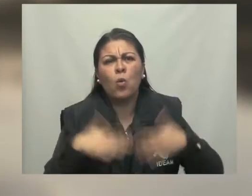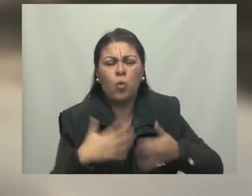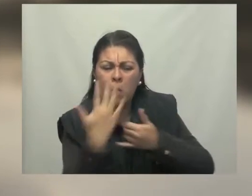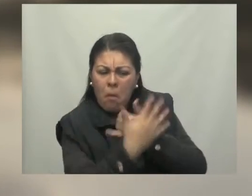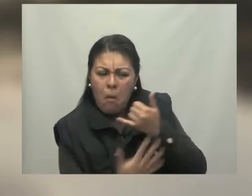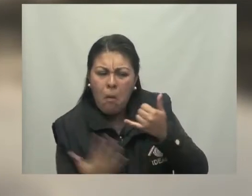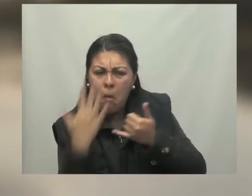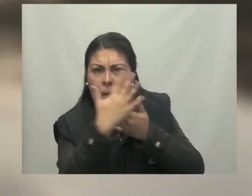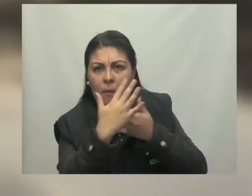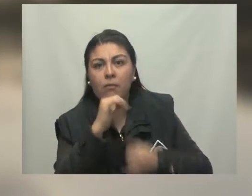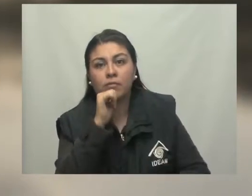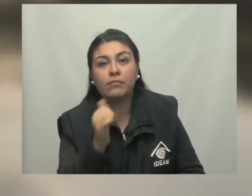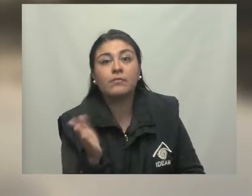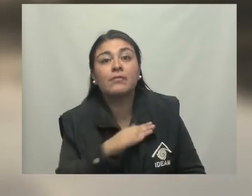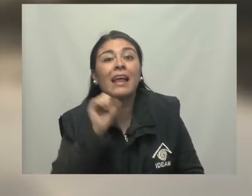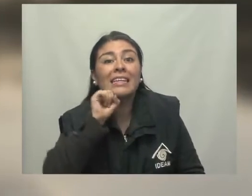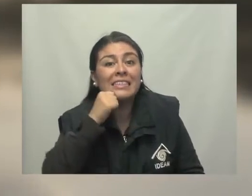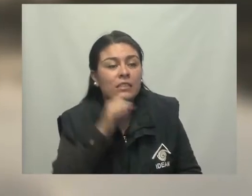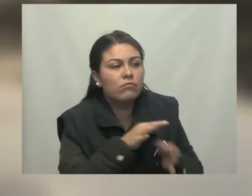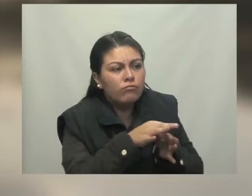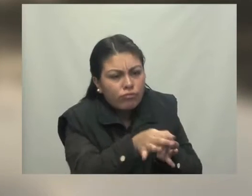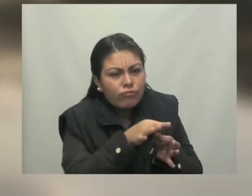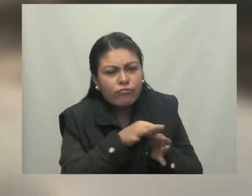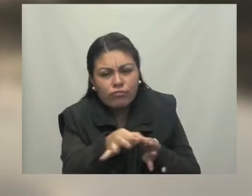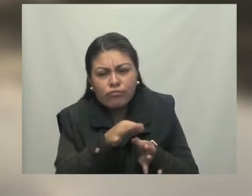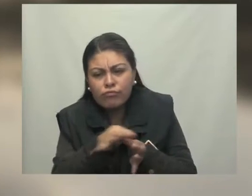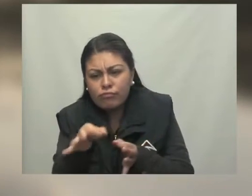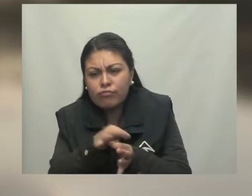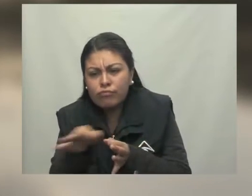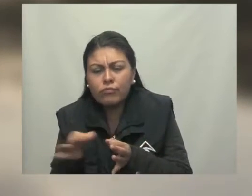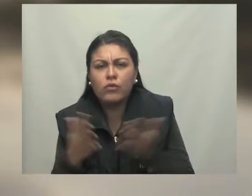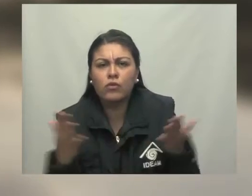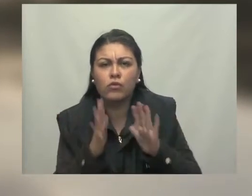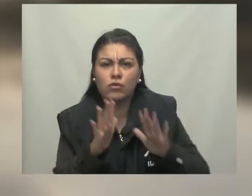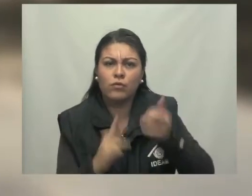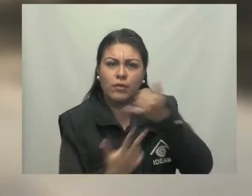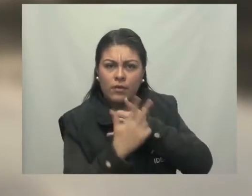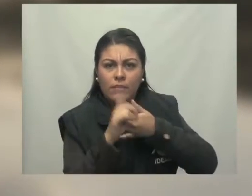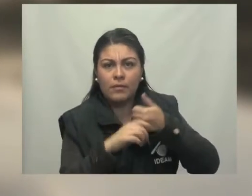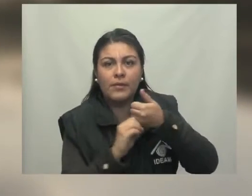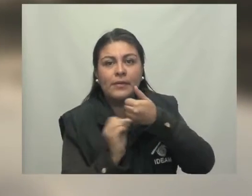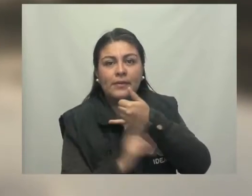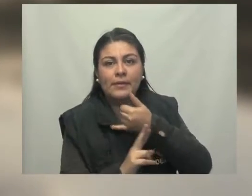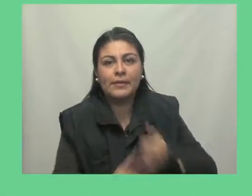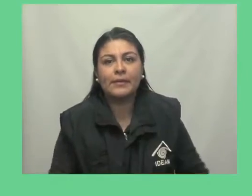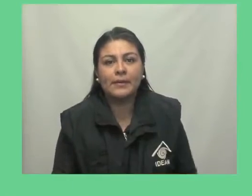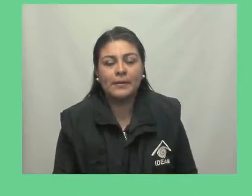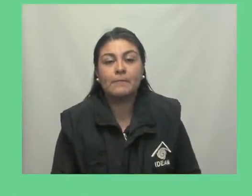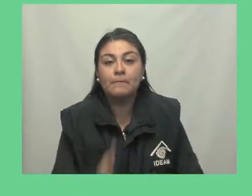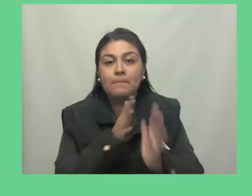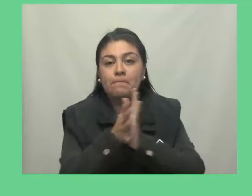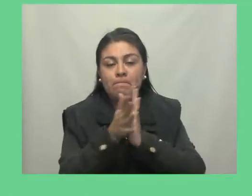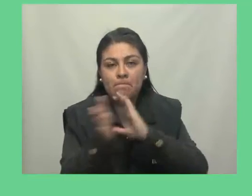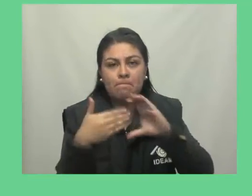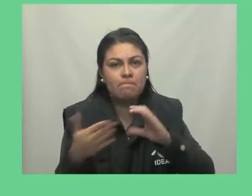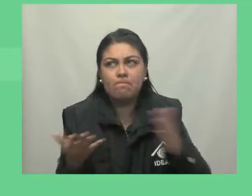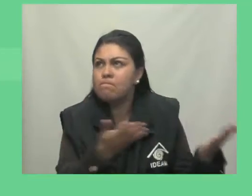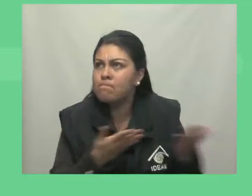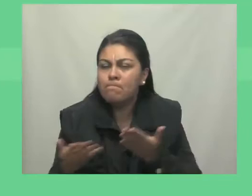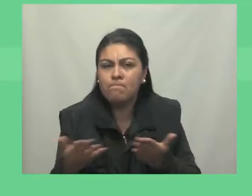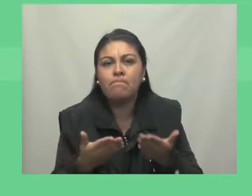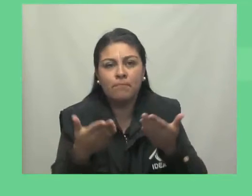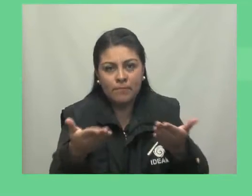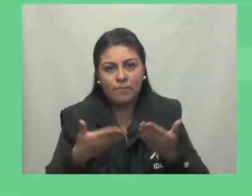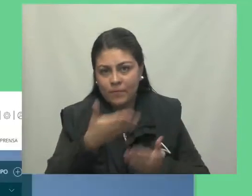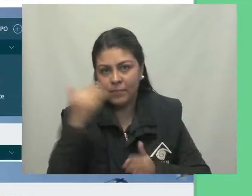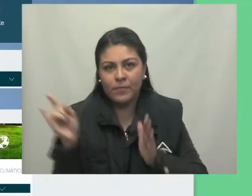territorio nacional. Y alerta naranja en algunos municipios ubicados en la región andina y en la Orinoquía. Para mayor información sobre